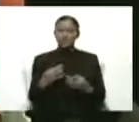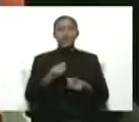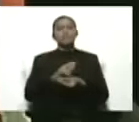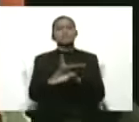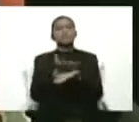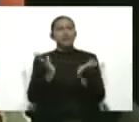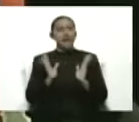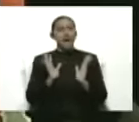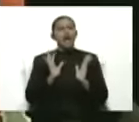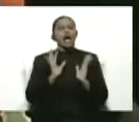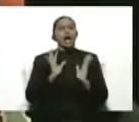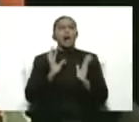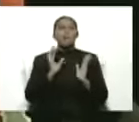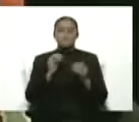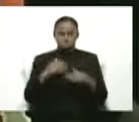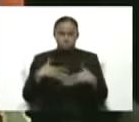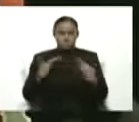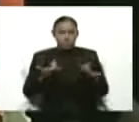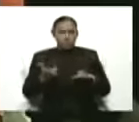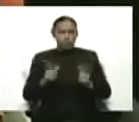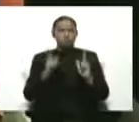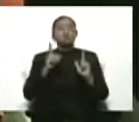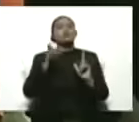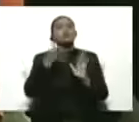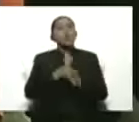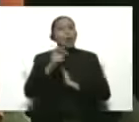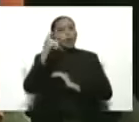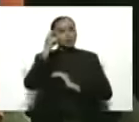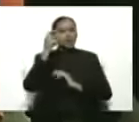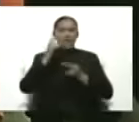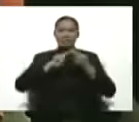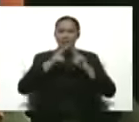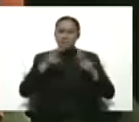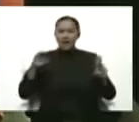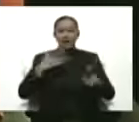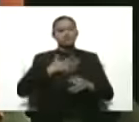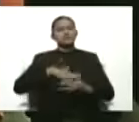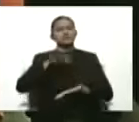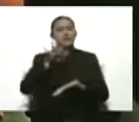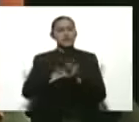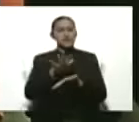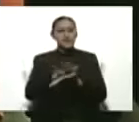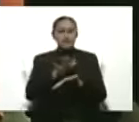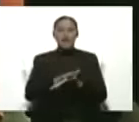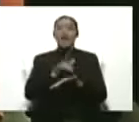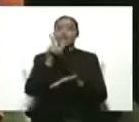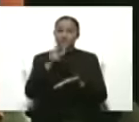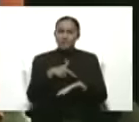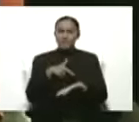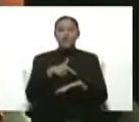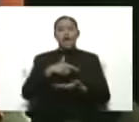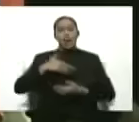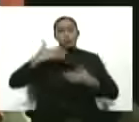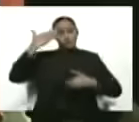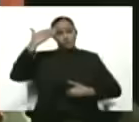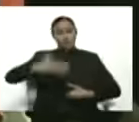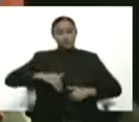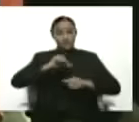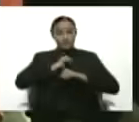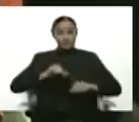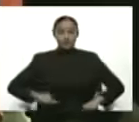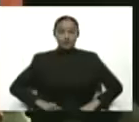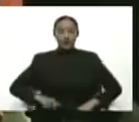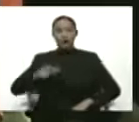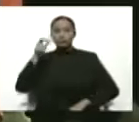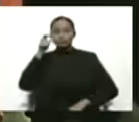sea un día de paz, tranquilidad y bueno, por supuesto, contando con nuestra Fuerza Armada Nacional Bolivariana, con nuestro plan